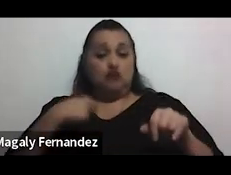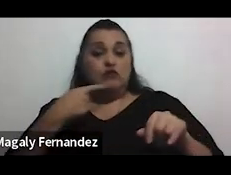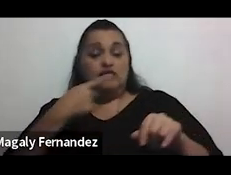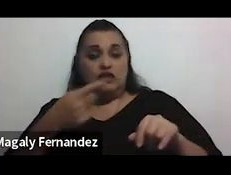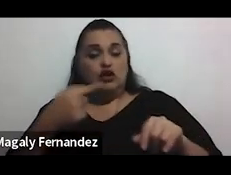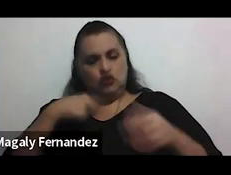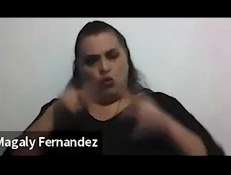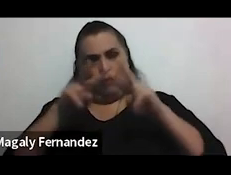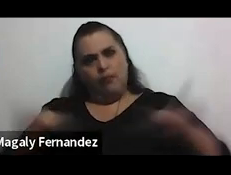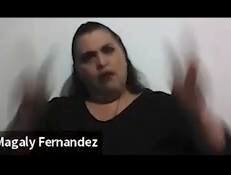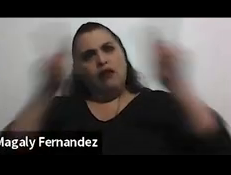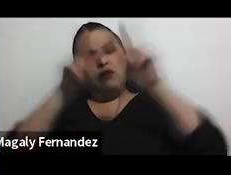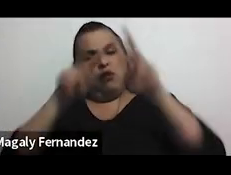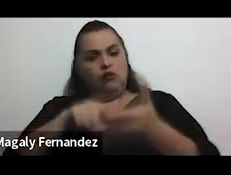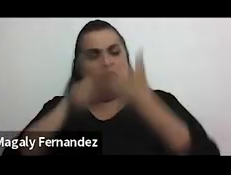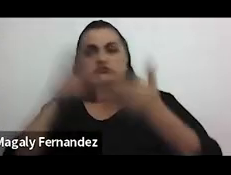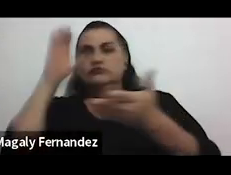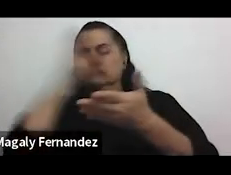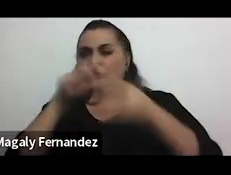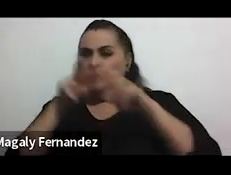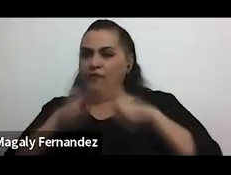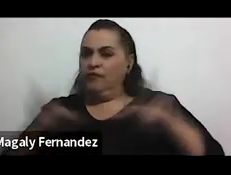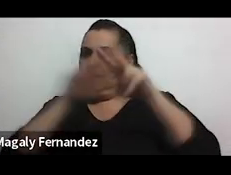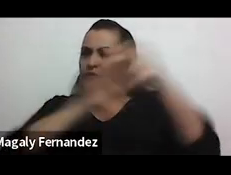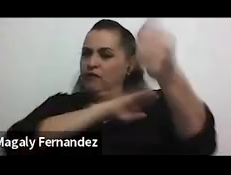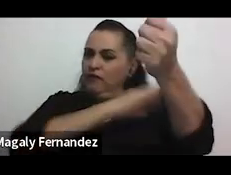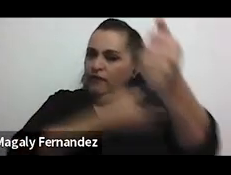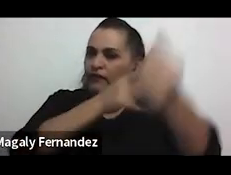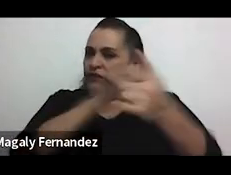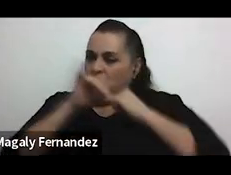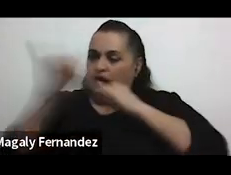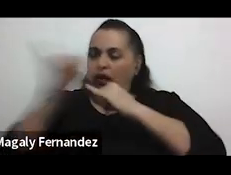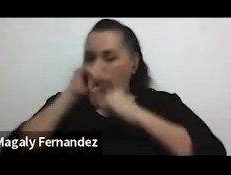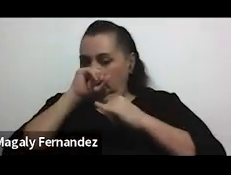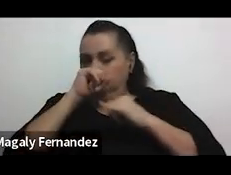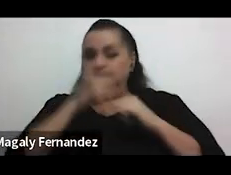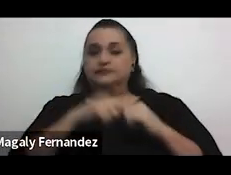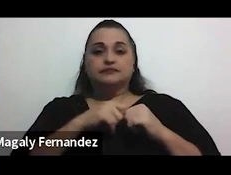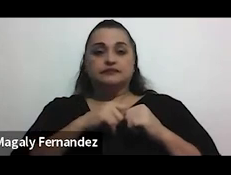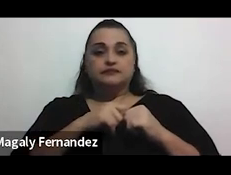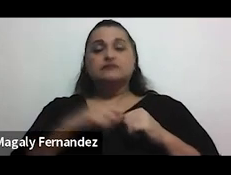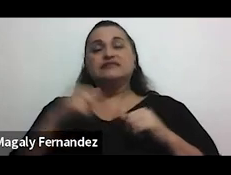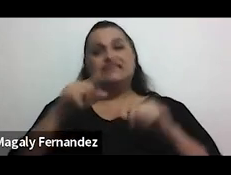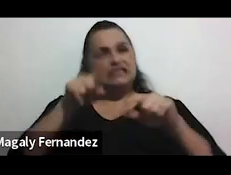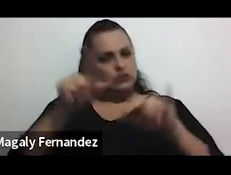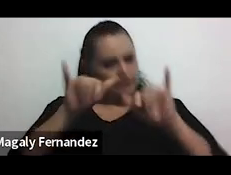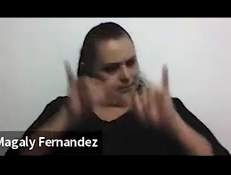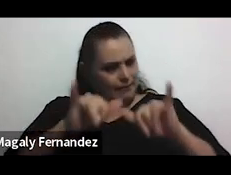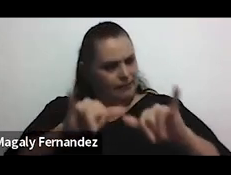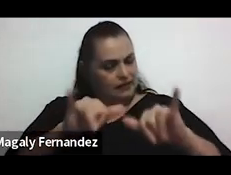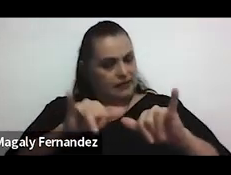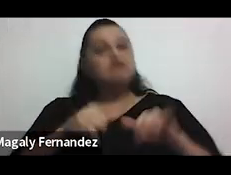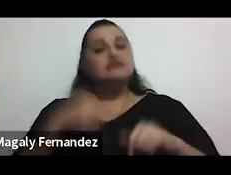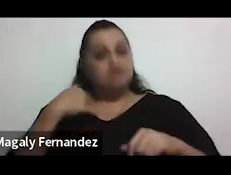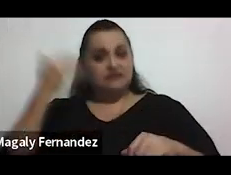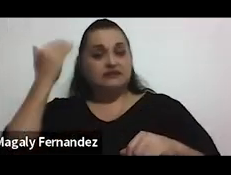y reconozco mucho el valor que tuviste para hacer la denuncia y sostenerse ahí sostenerse porque